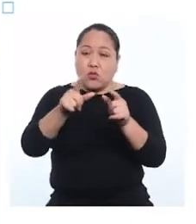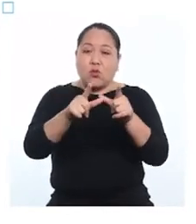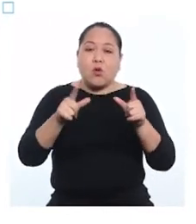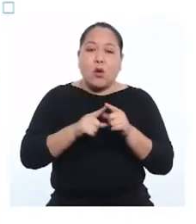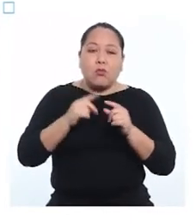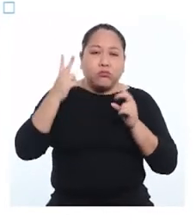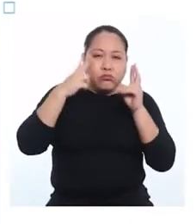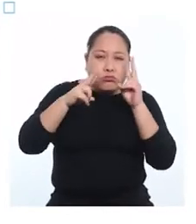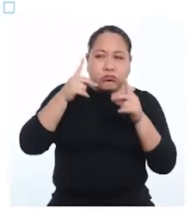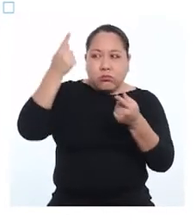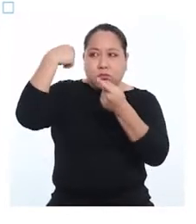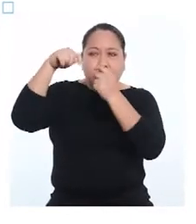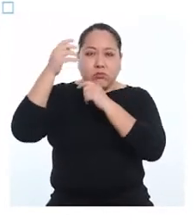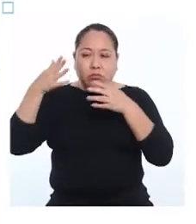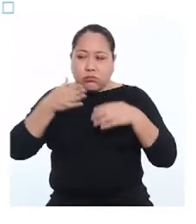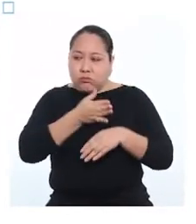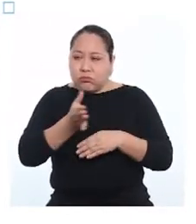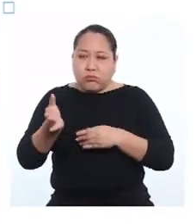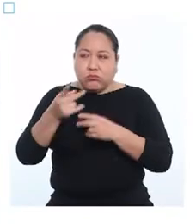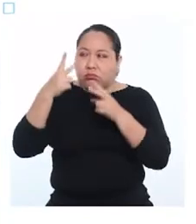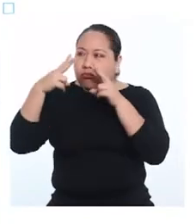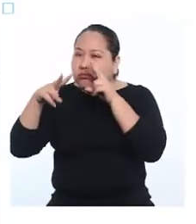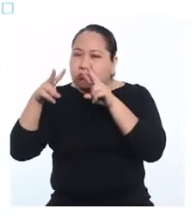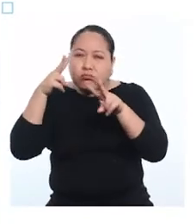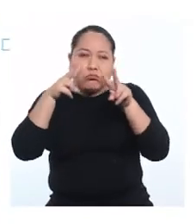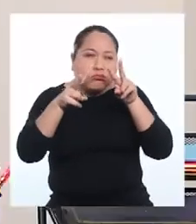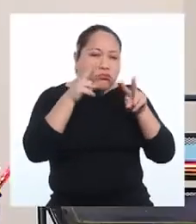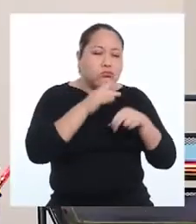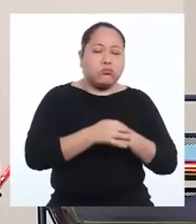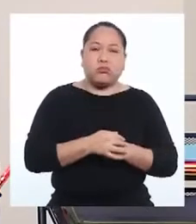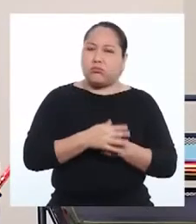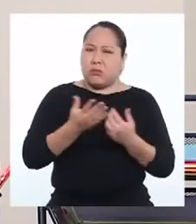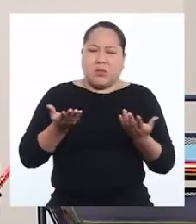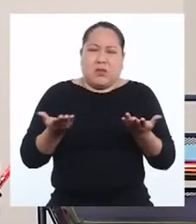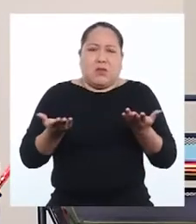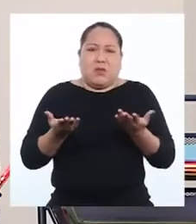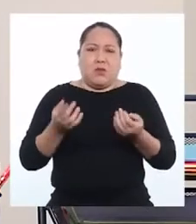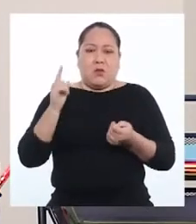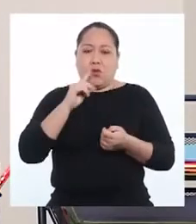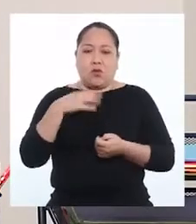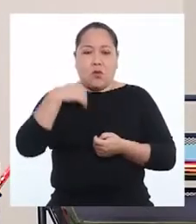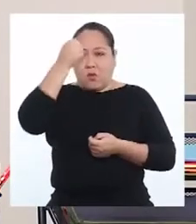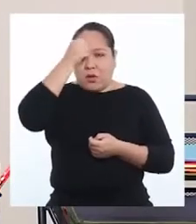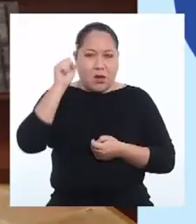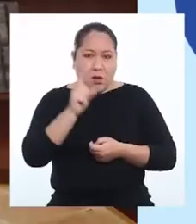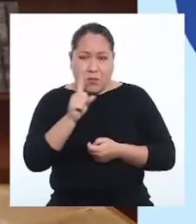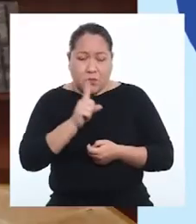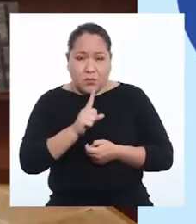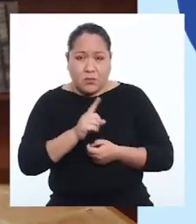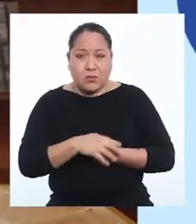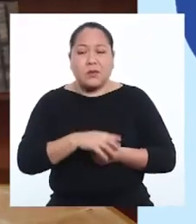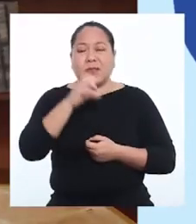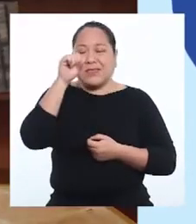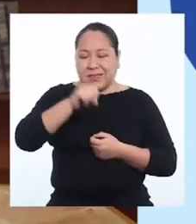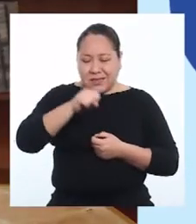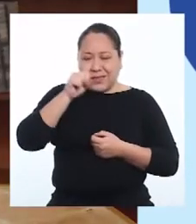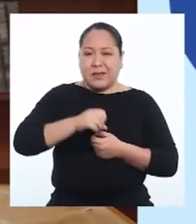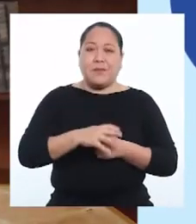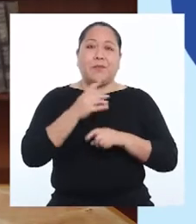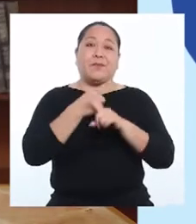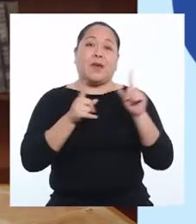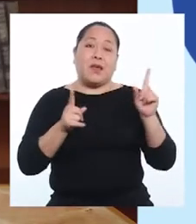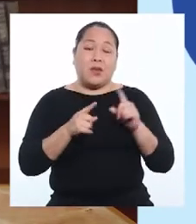las excursiones turísticas de avistamientos. ¿Y entonces no viajamos? Claro que sí,